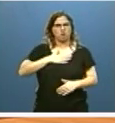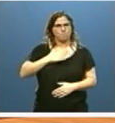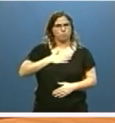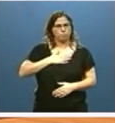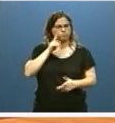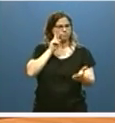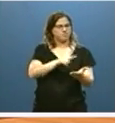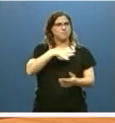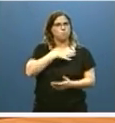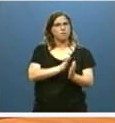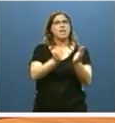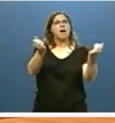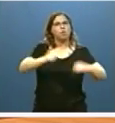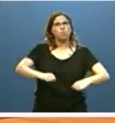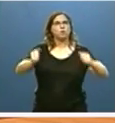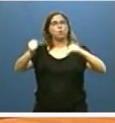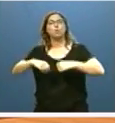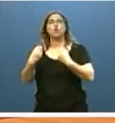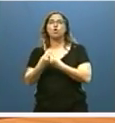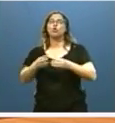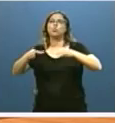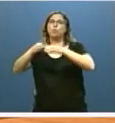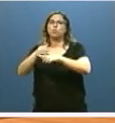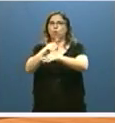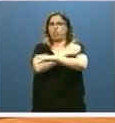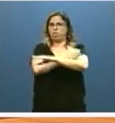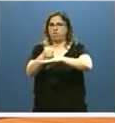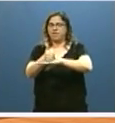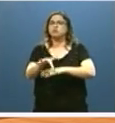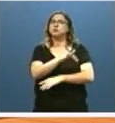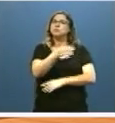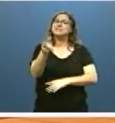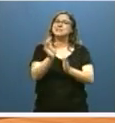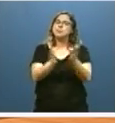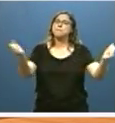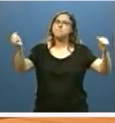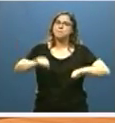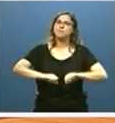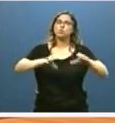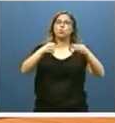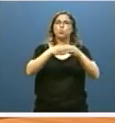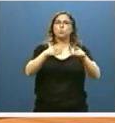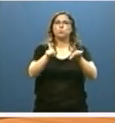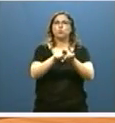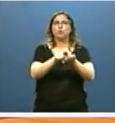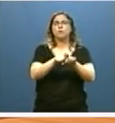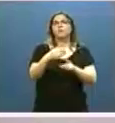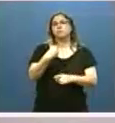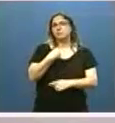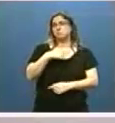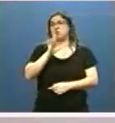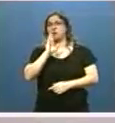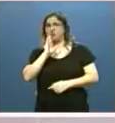desde luego en los acuerdos suscritos en su día con el Grupo Ciudadanos y también en el pacto con los grupos parlamentarios al que me he